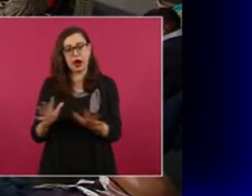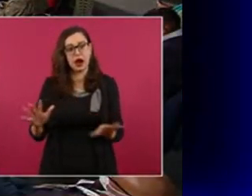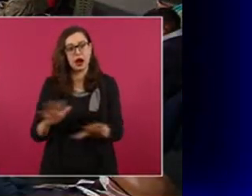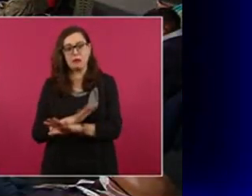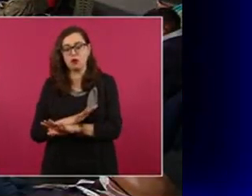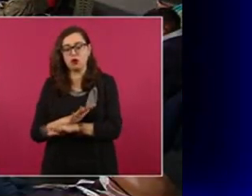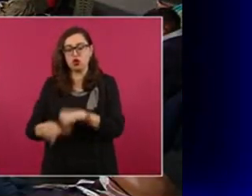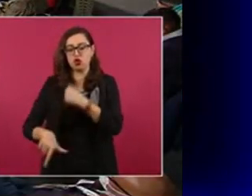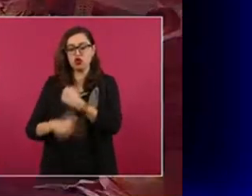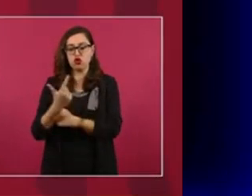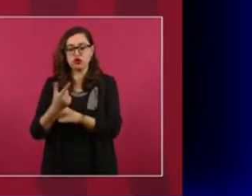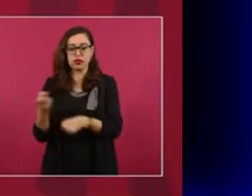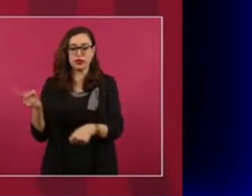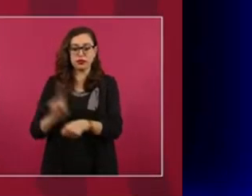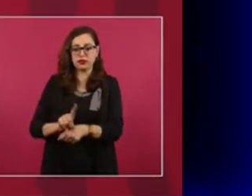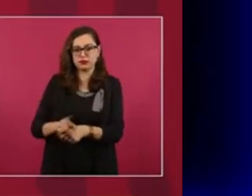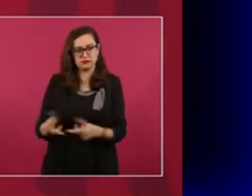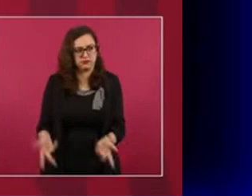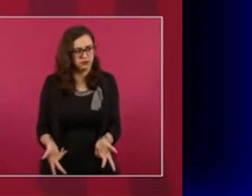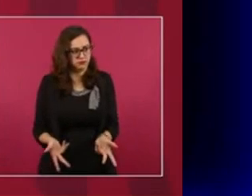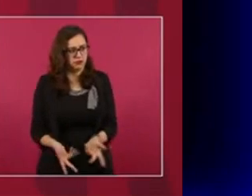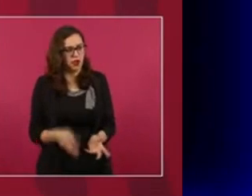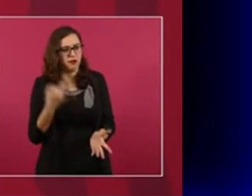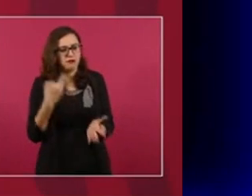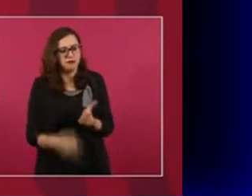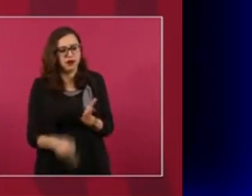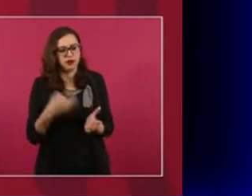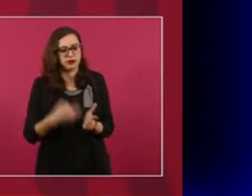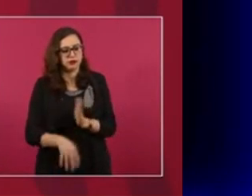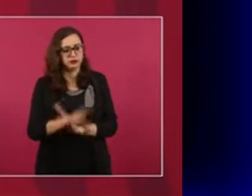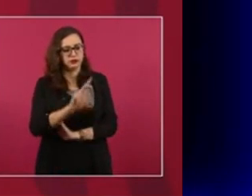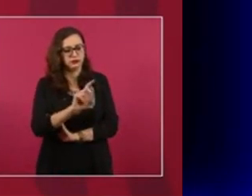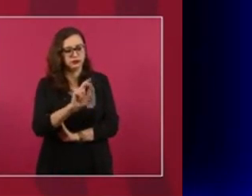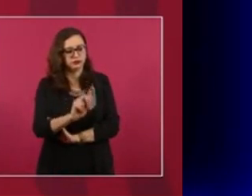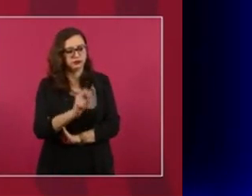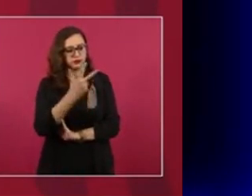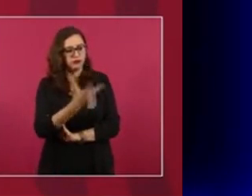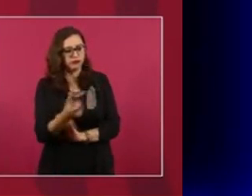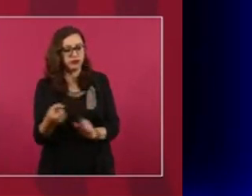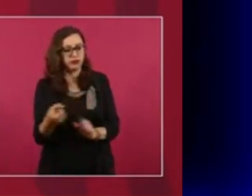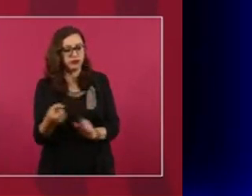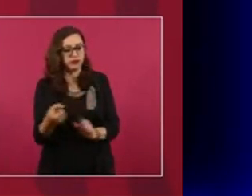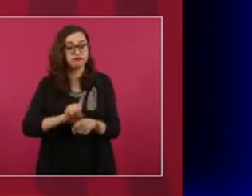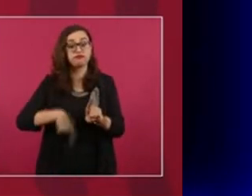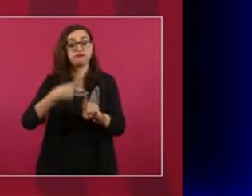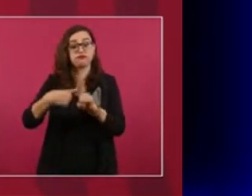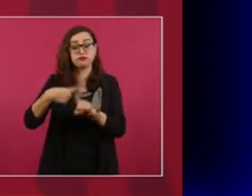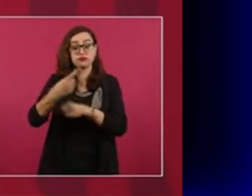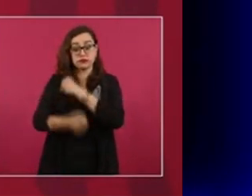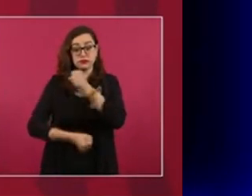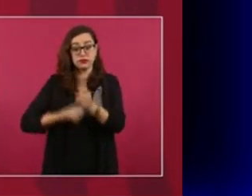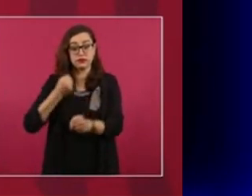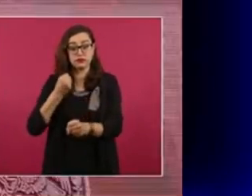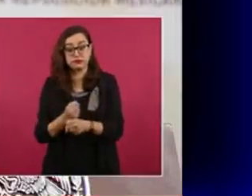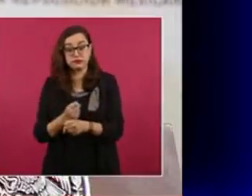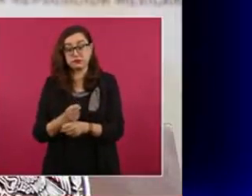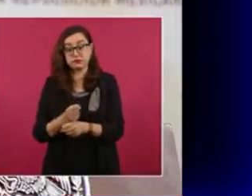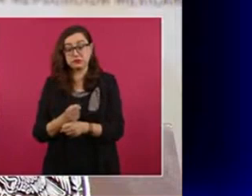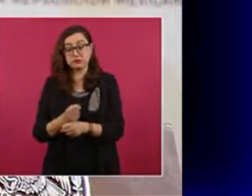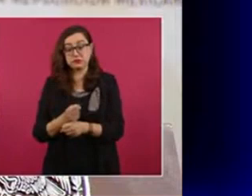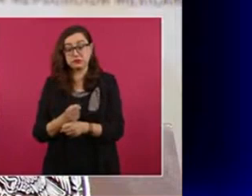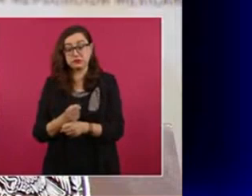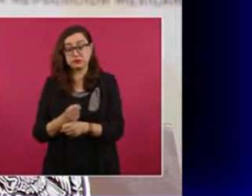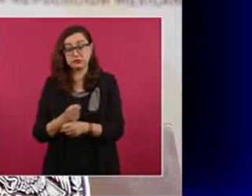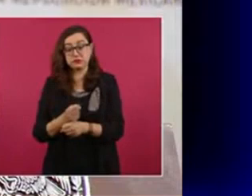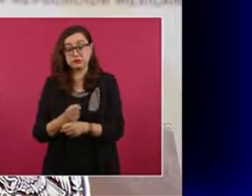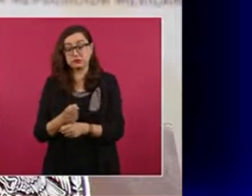trabajado. Y que esos 38 días, porque manifiestan que hubo una mala negociación o que apareció